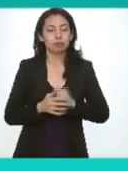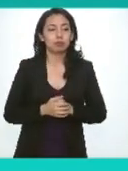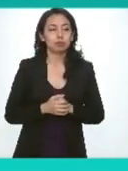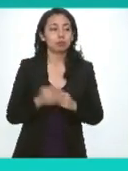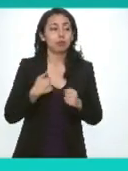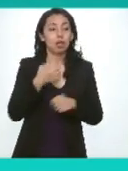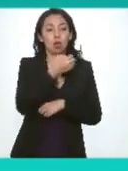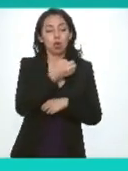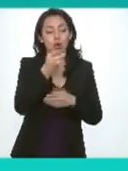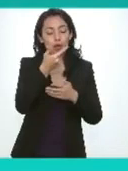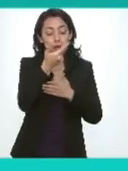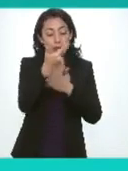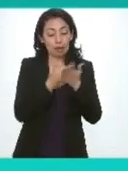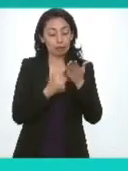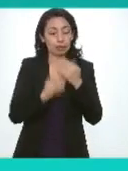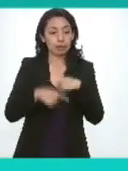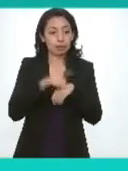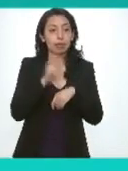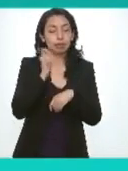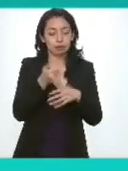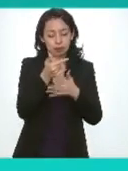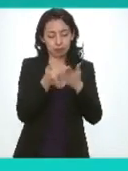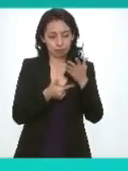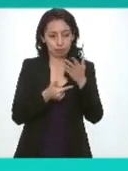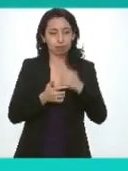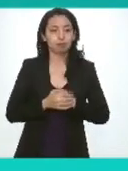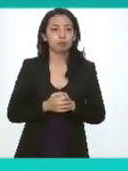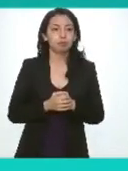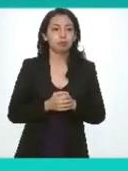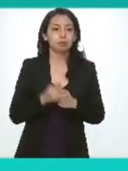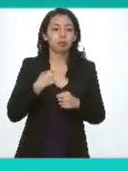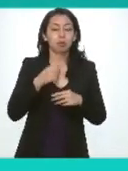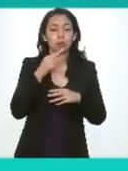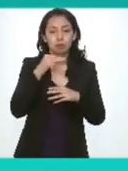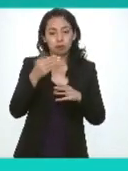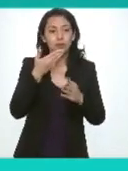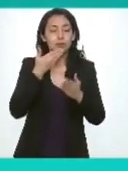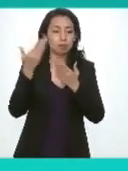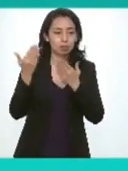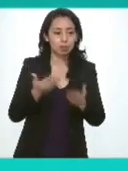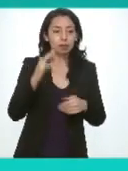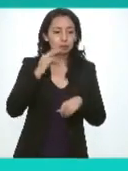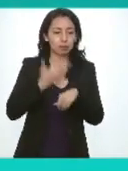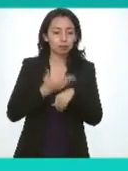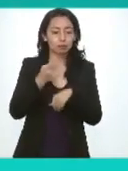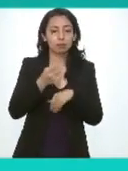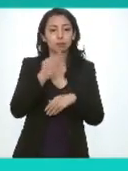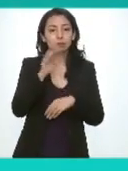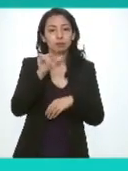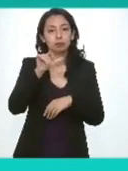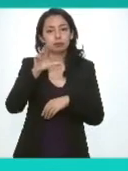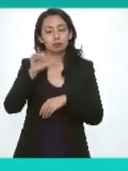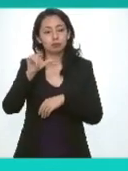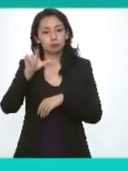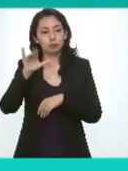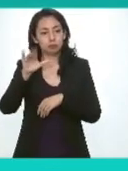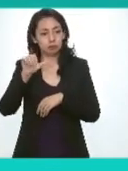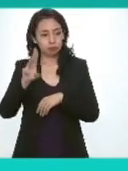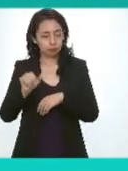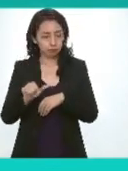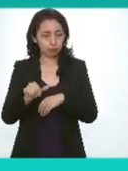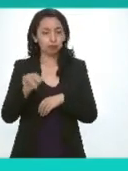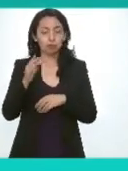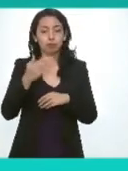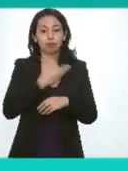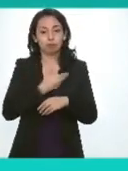Enlistados En el orden Del día Por esta Sesión Son los Siguientes Uno Mensaje Bienvenida A cargo De la Comisada Blanca Lila Y Barra Cadena Comisada Presidenta